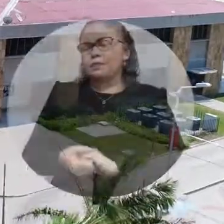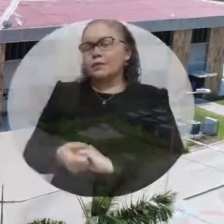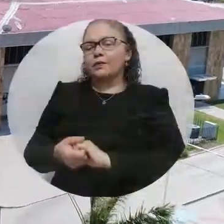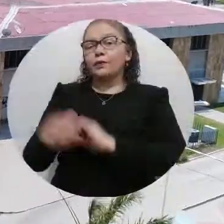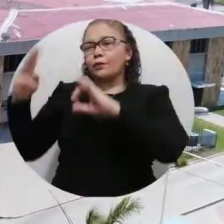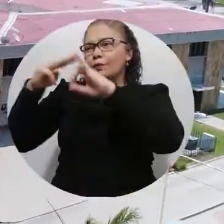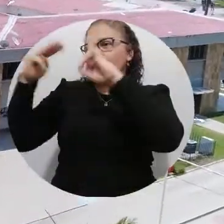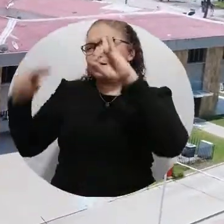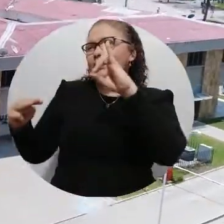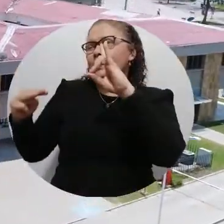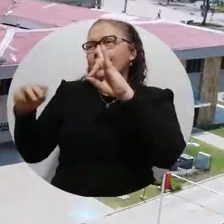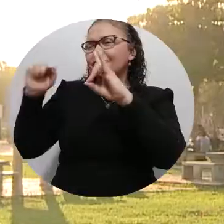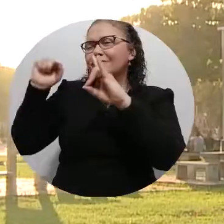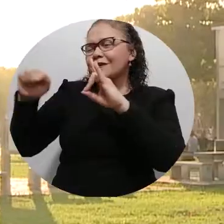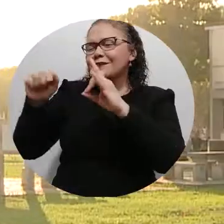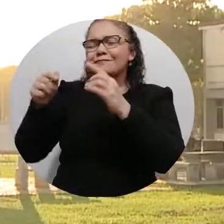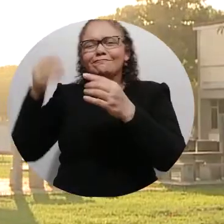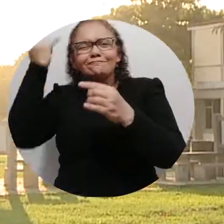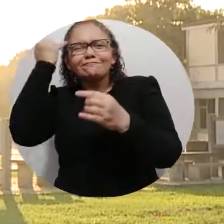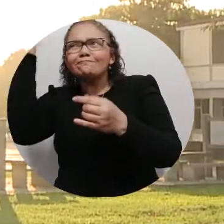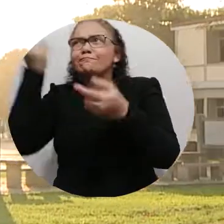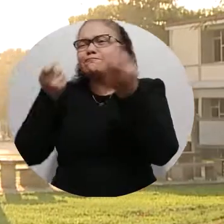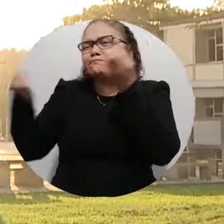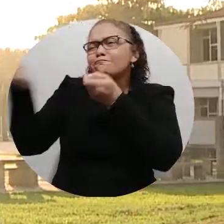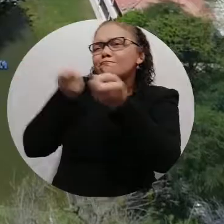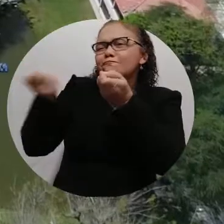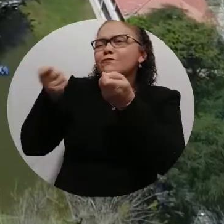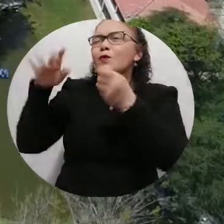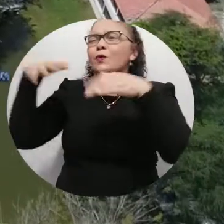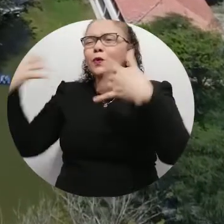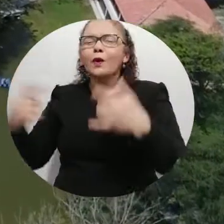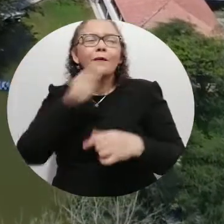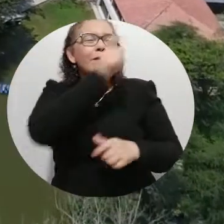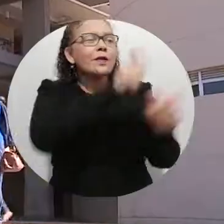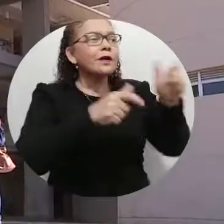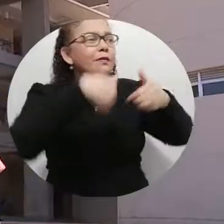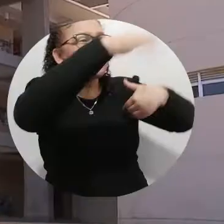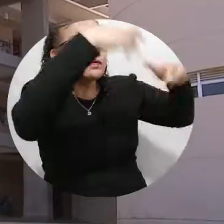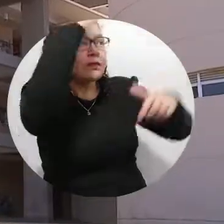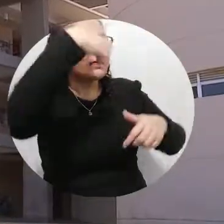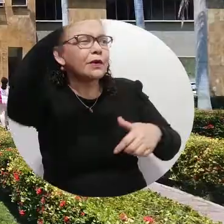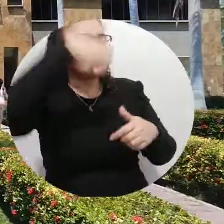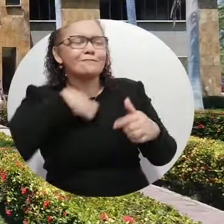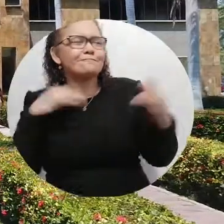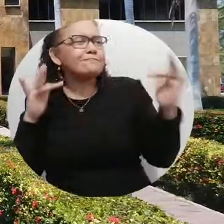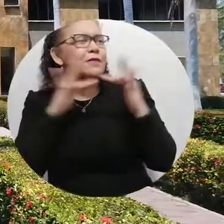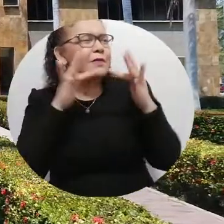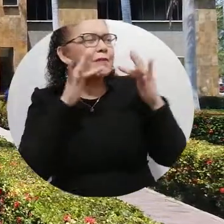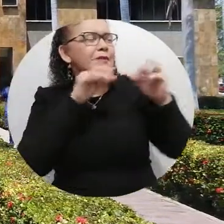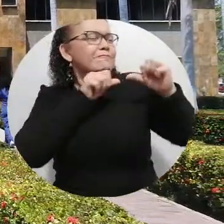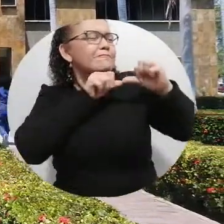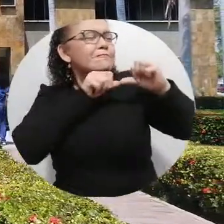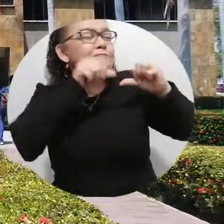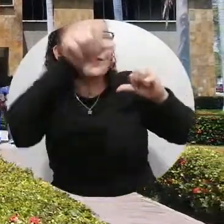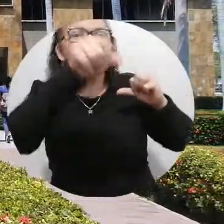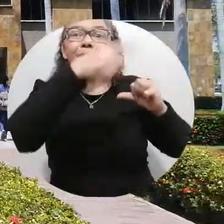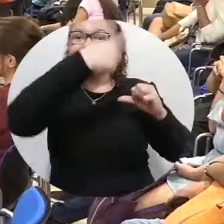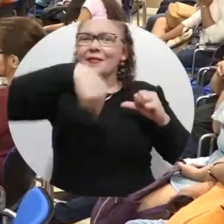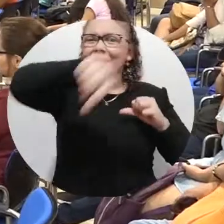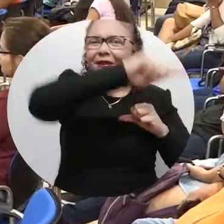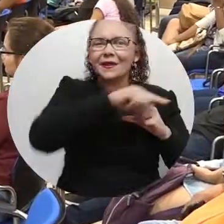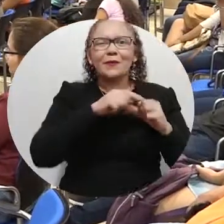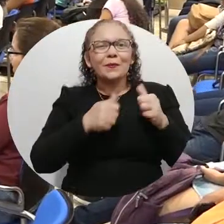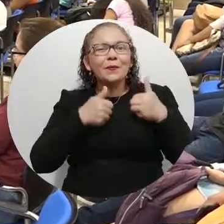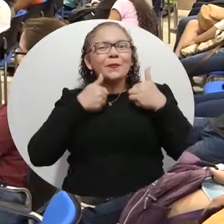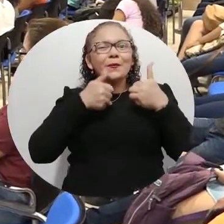A través de diversas políticas, la Universidad del Magdalena ha propendido por mantener el vínculo con sus egresados y sembrar relaciones para toda la vida.